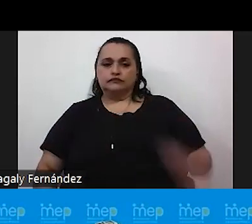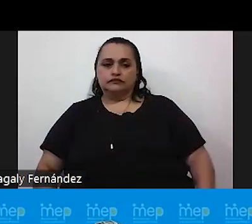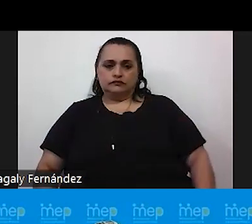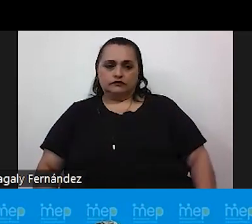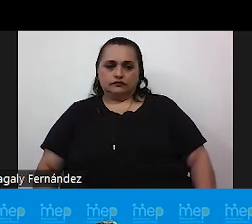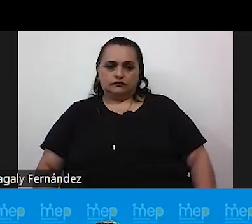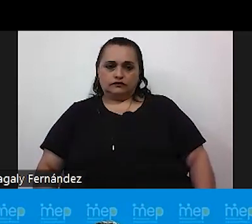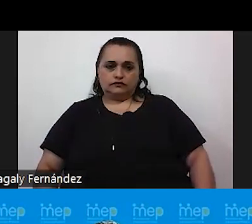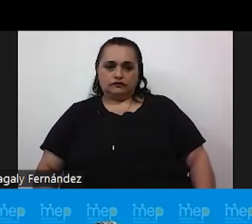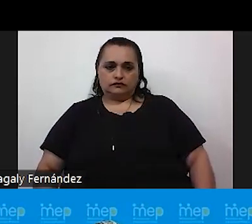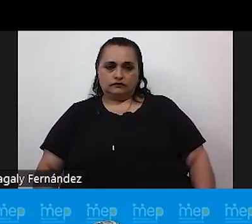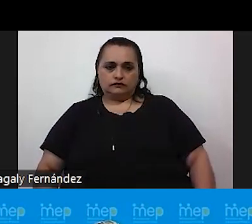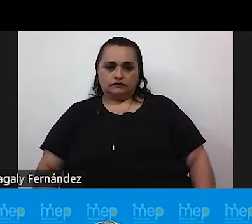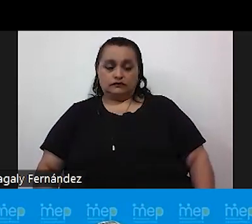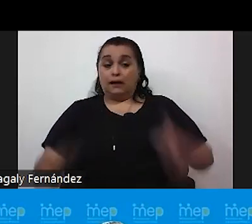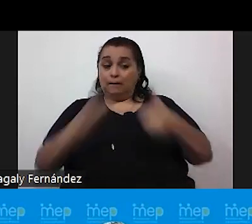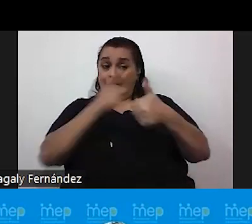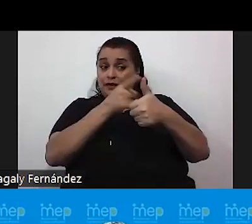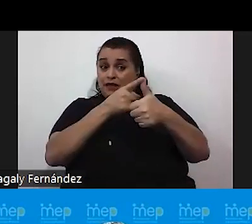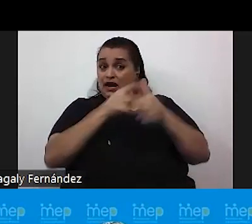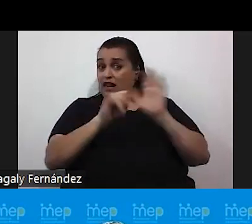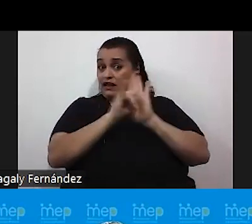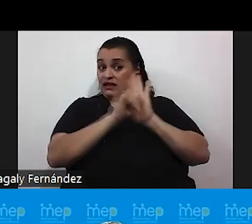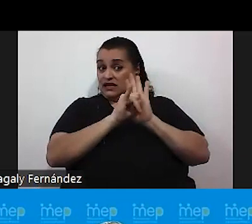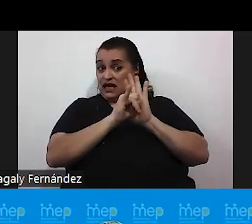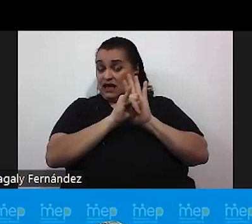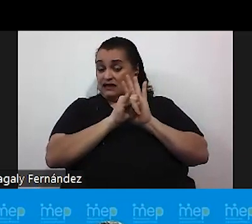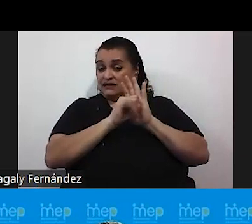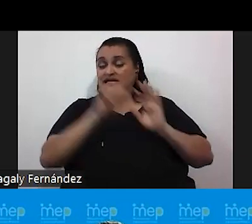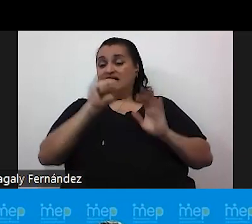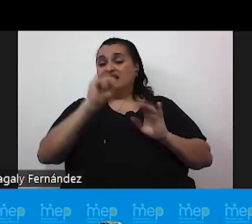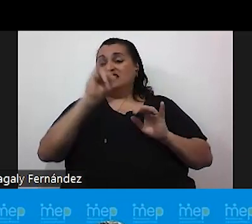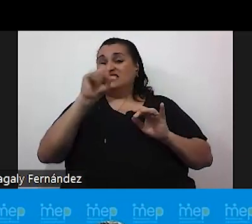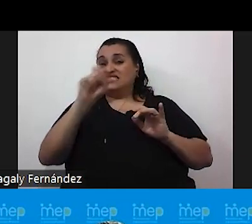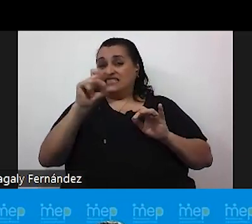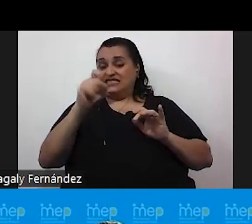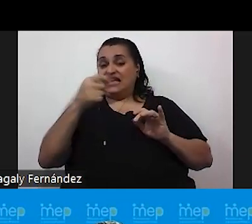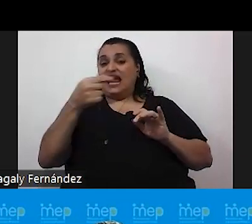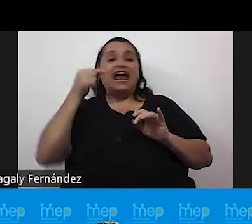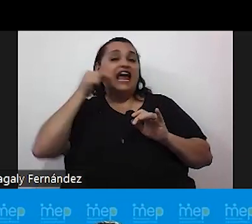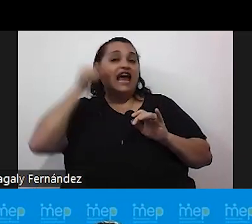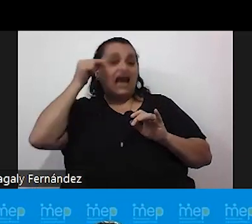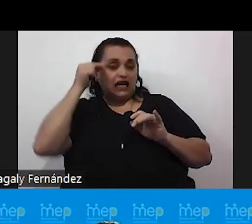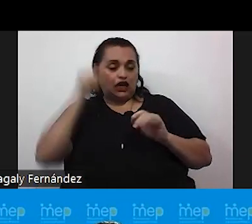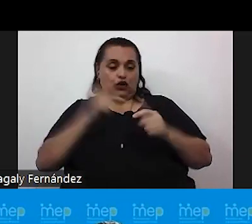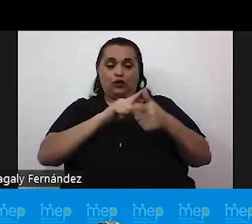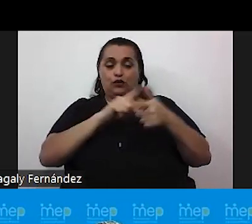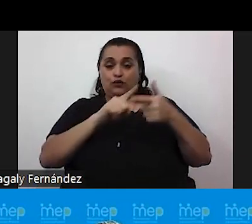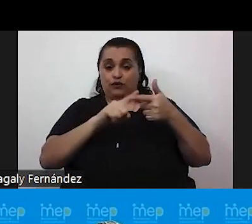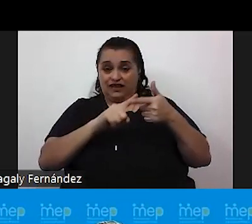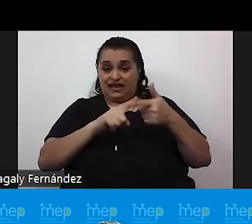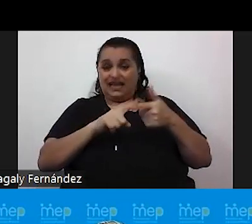Gracias. La primera identidad que tenemos es la cisgénero que en sus tres primeras letras ¿verdad? Significa